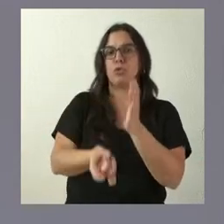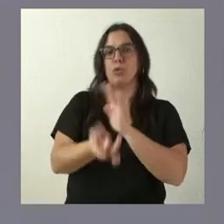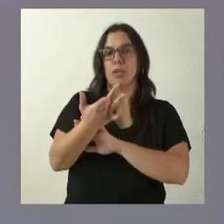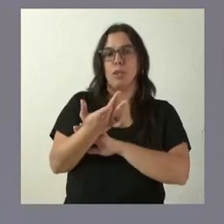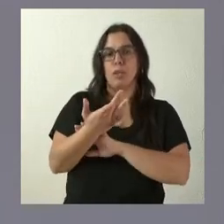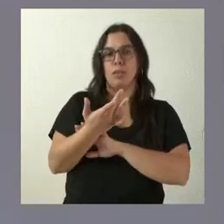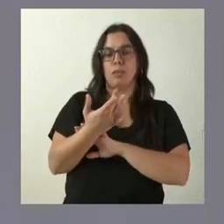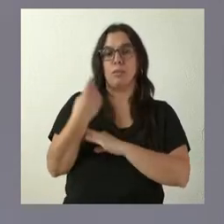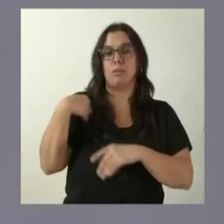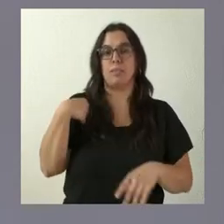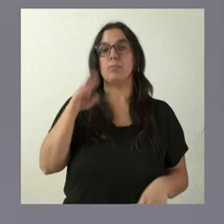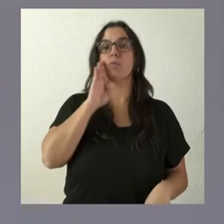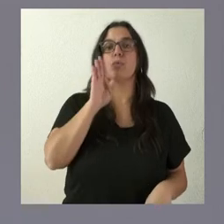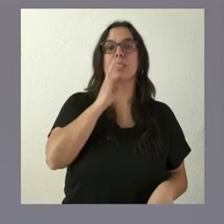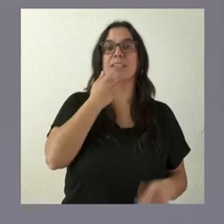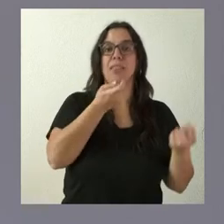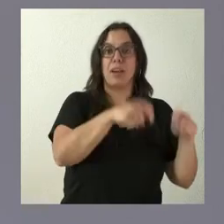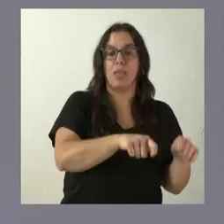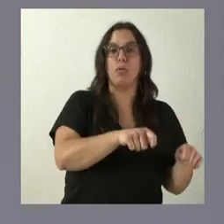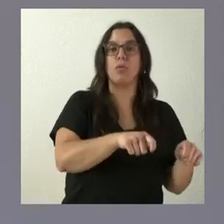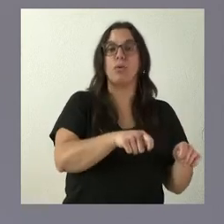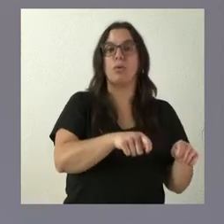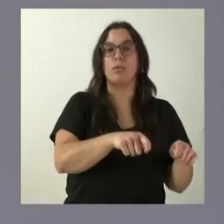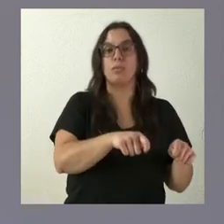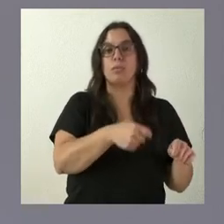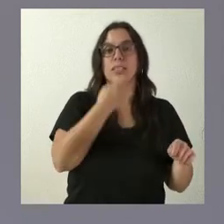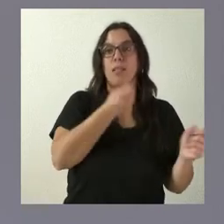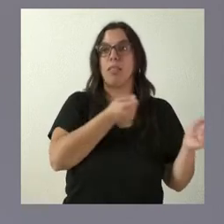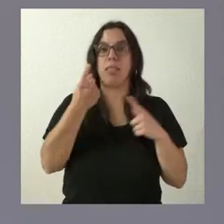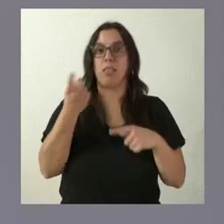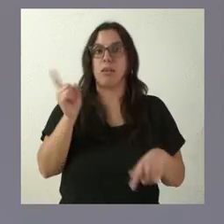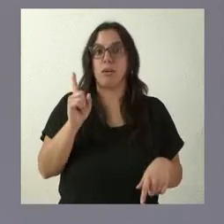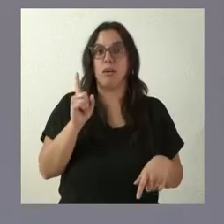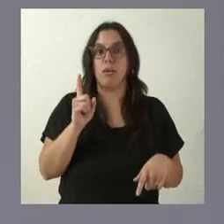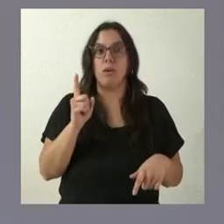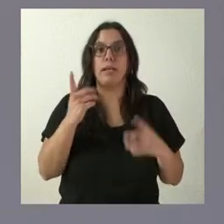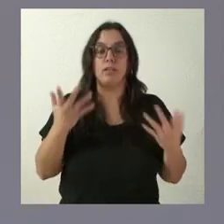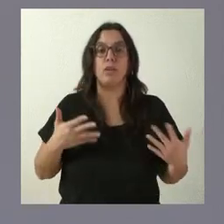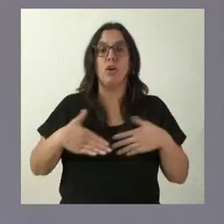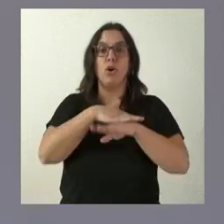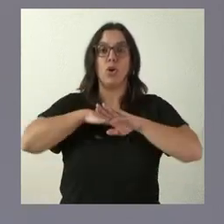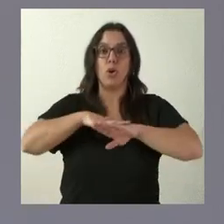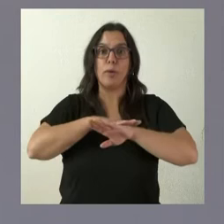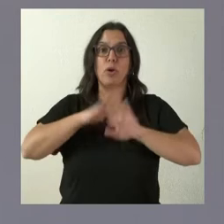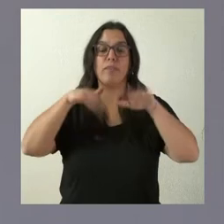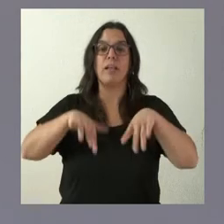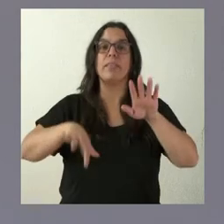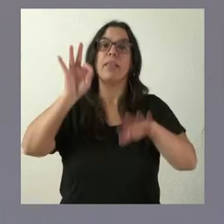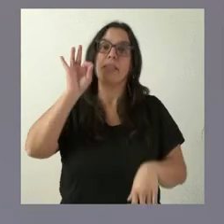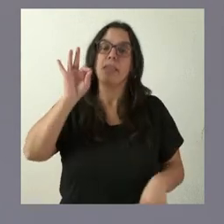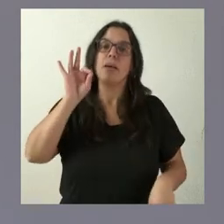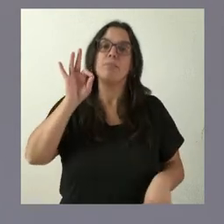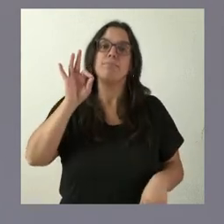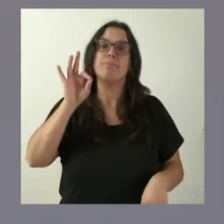en instalaciones que se hubieran cerrado mientras no se fueran trasladados a otra ubicación y el Gobierno decidió impedir